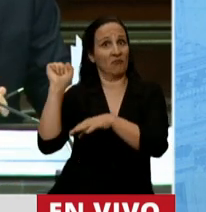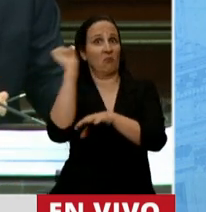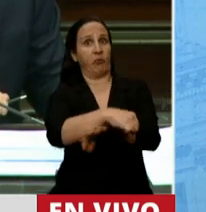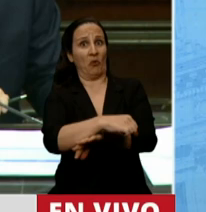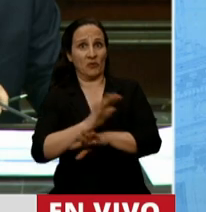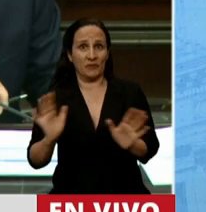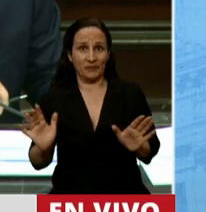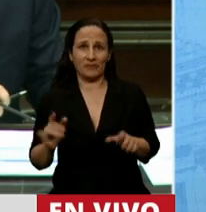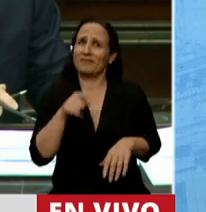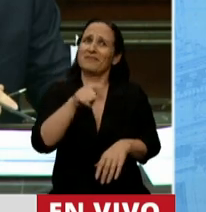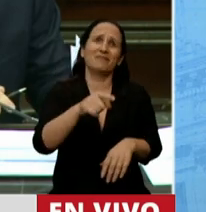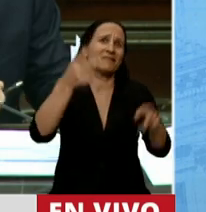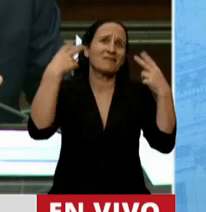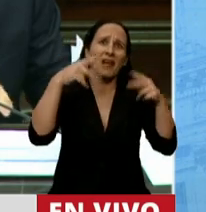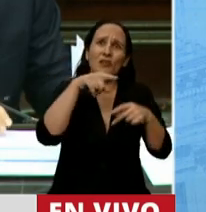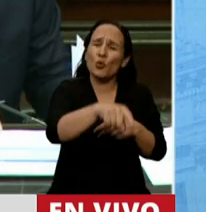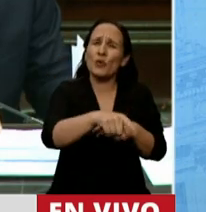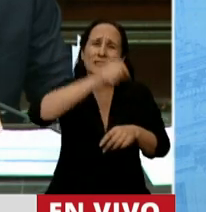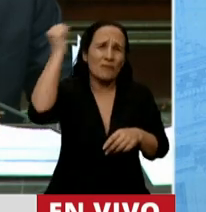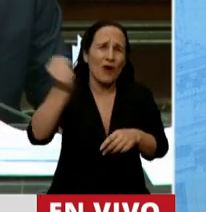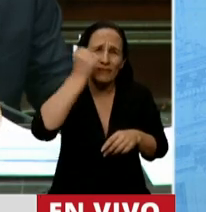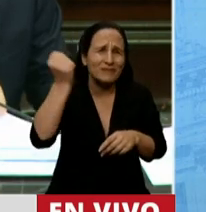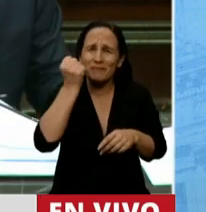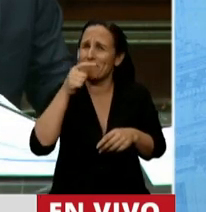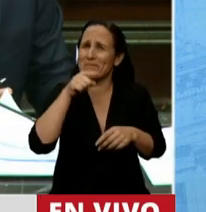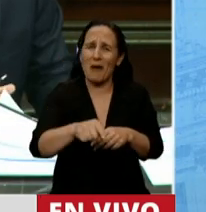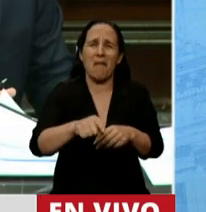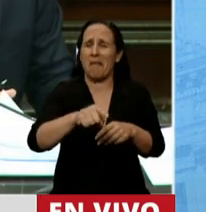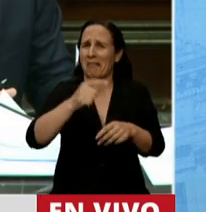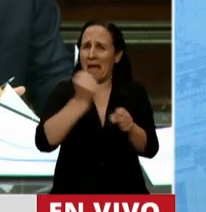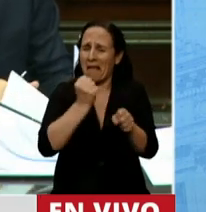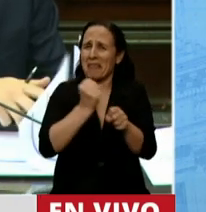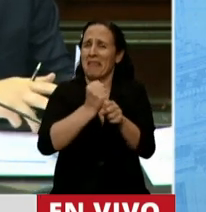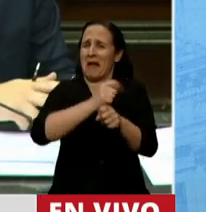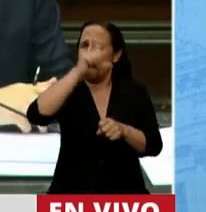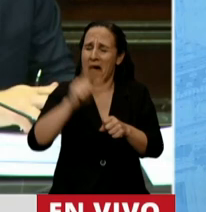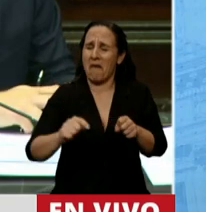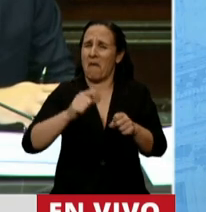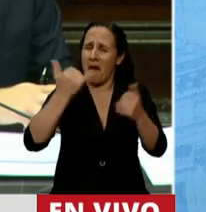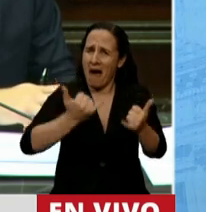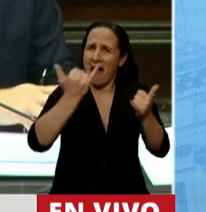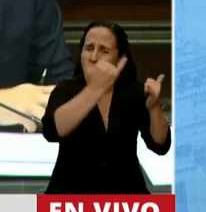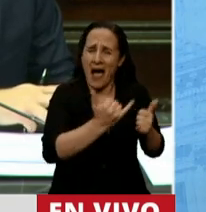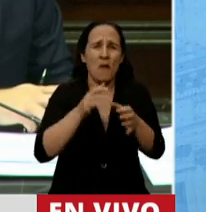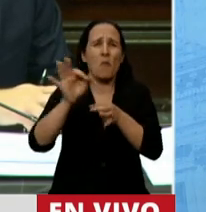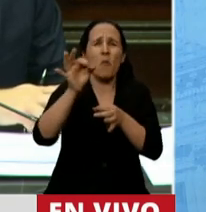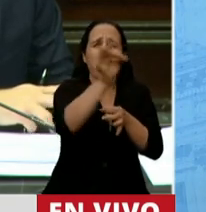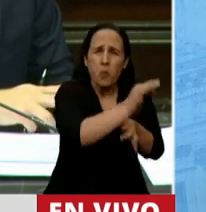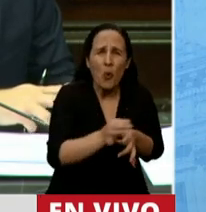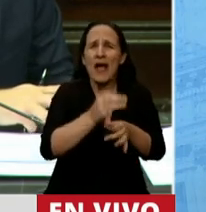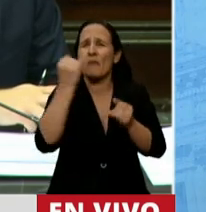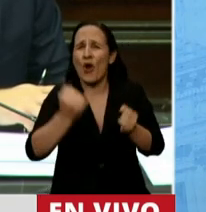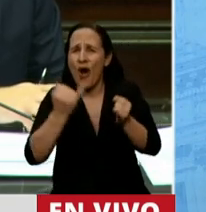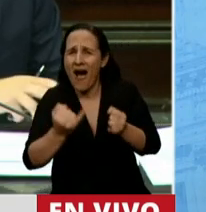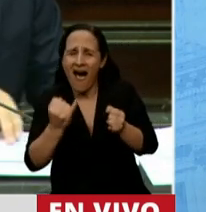es la más federal de las industrias. Está en el pueblo más pequeño. Ahí hay un emprendedor que te enseña a ser